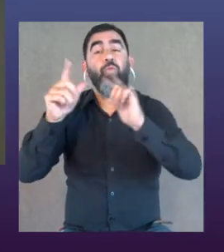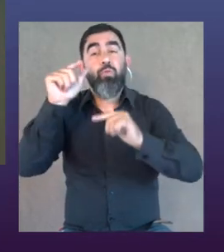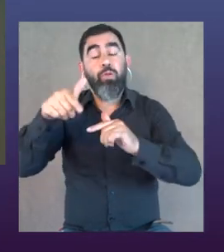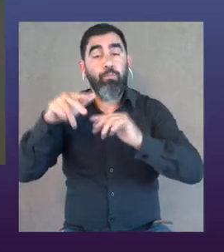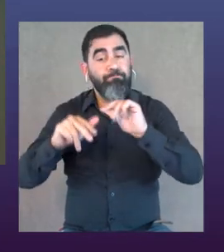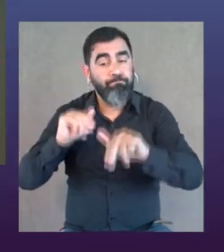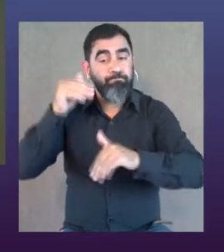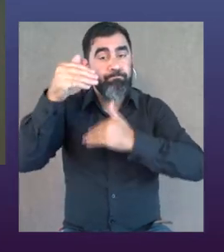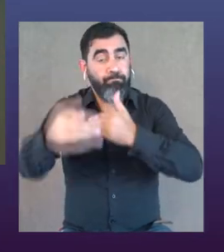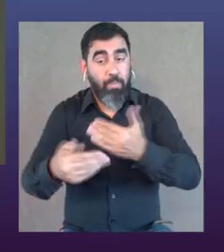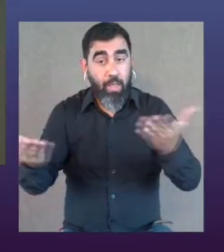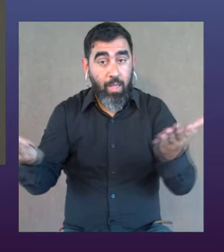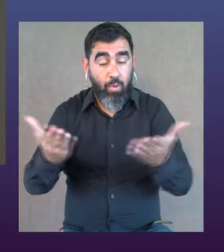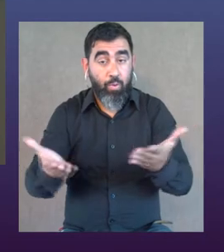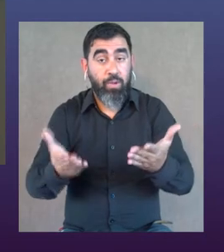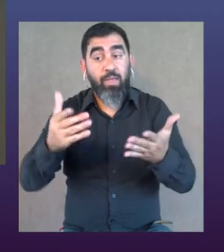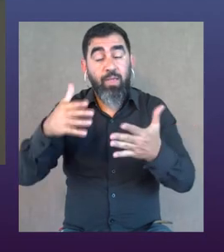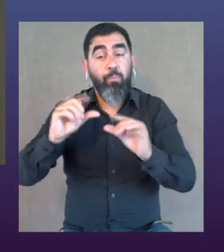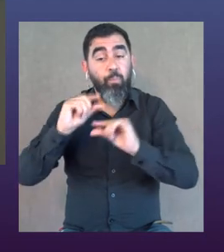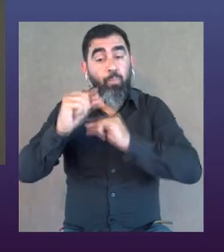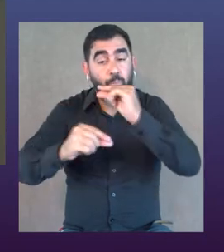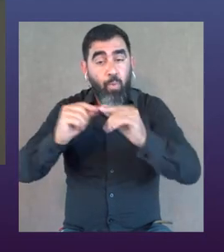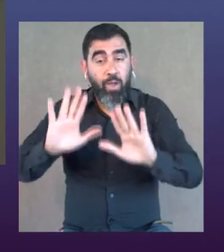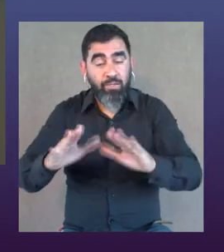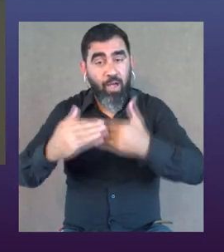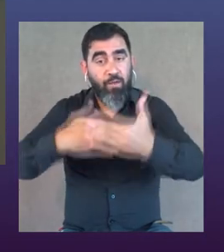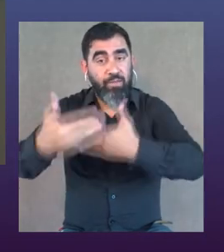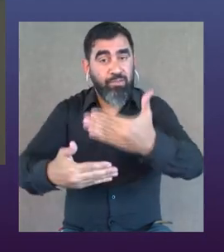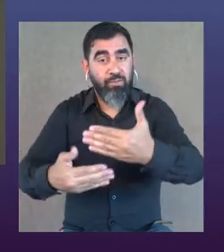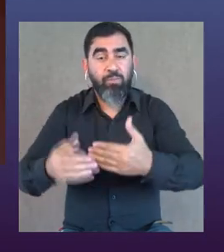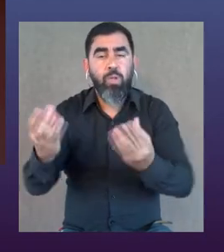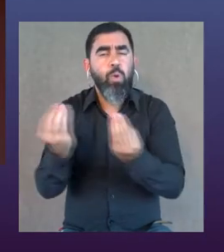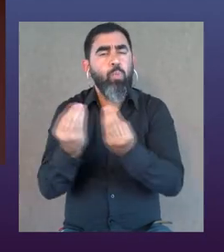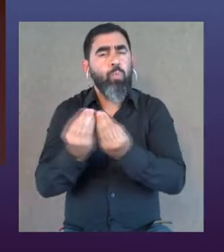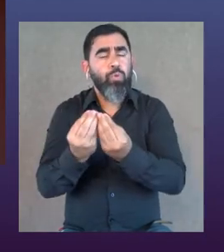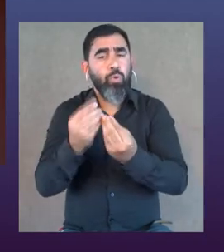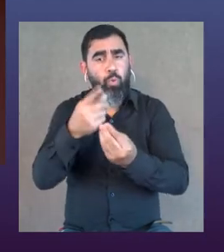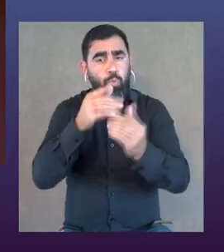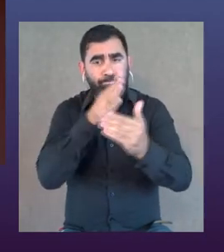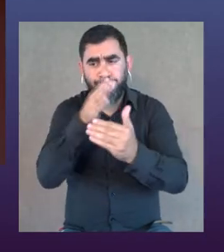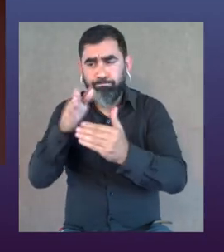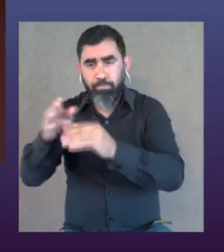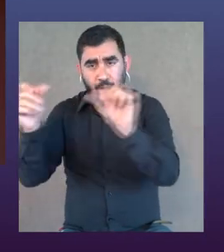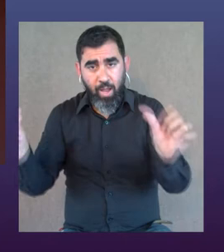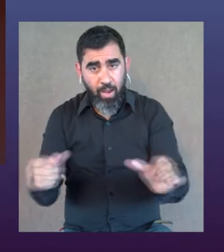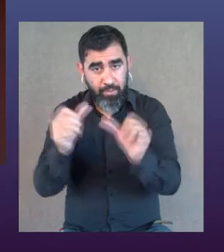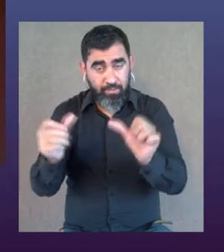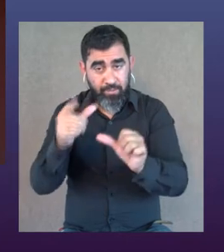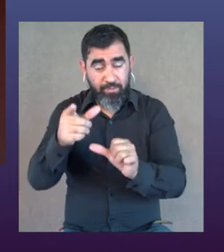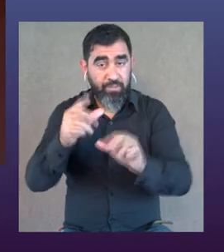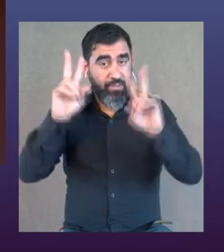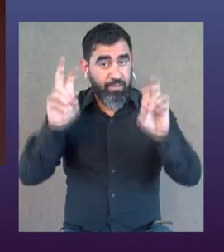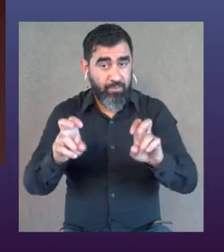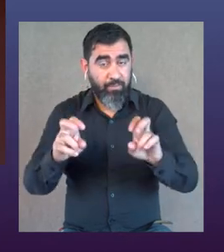que celebro este paso, y bueno, y que estemos caminando en este sentido. Carmen, son muchos los frentes que hay que